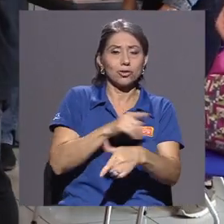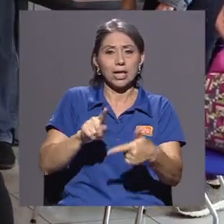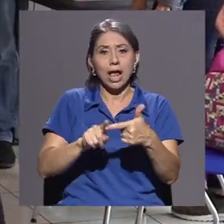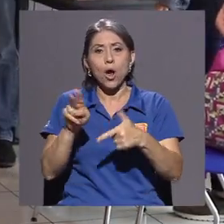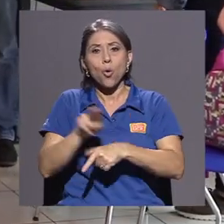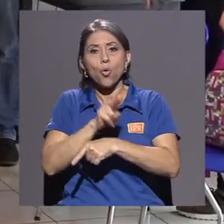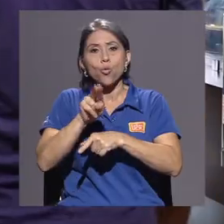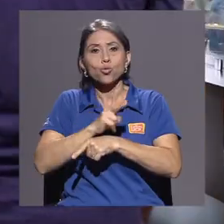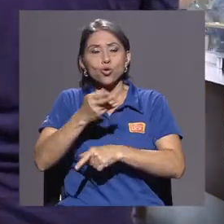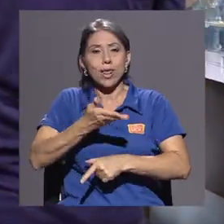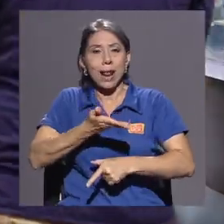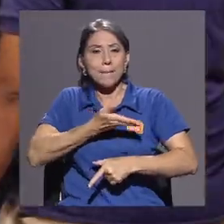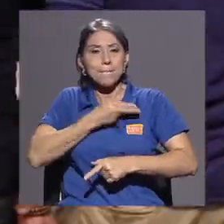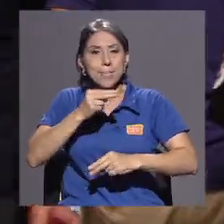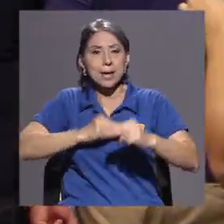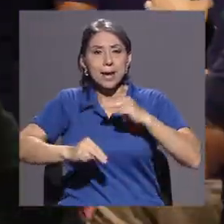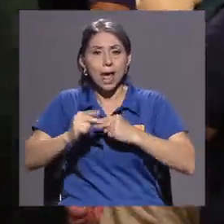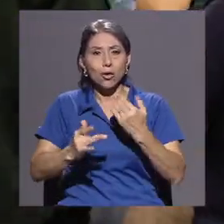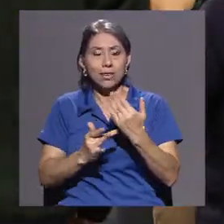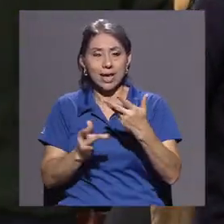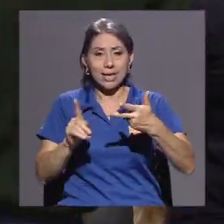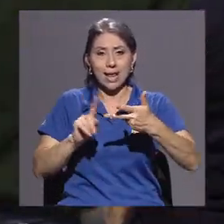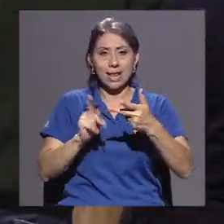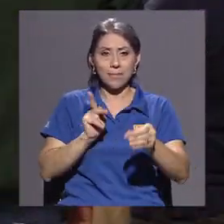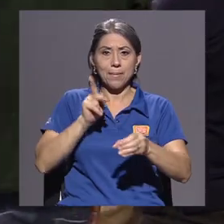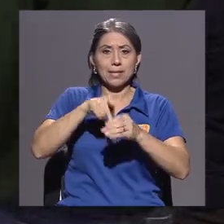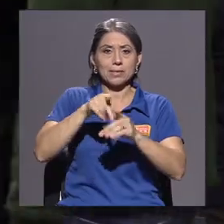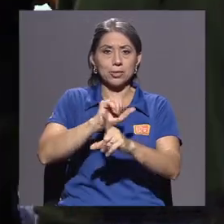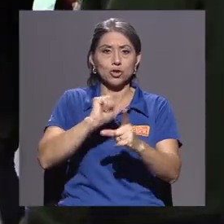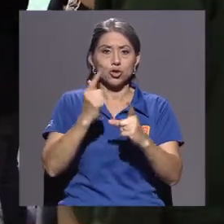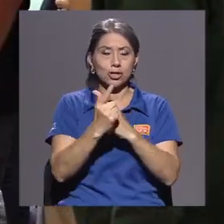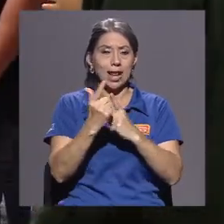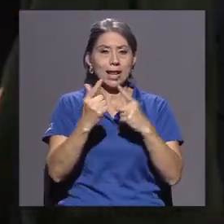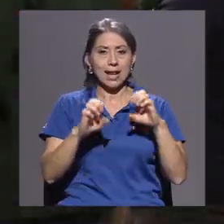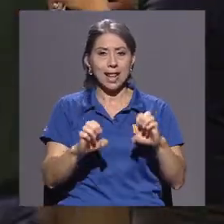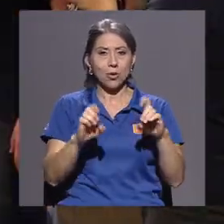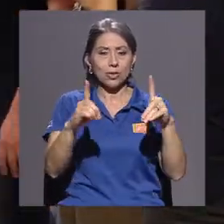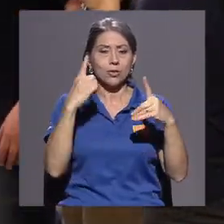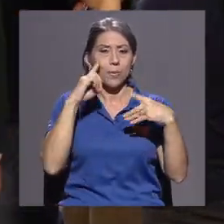mercadotecnia y la participación social en la educación para la salud.